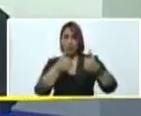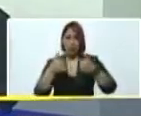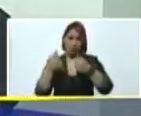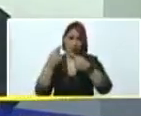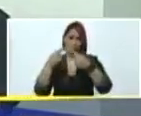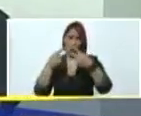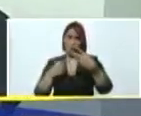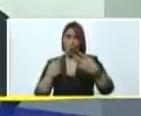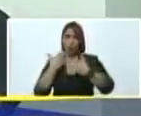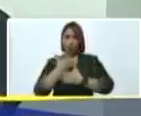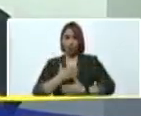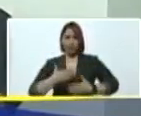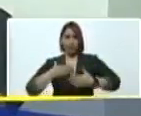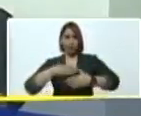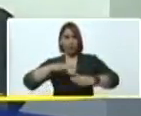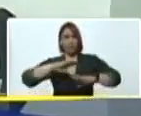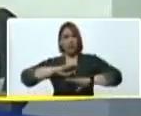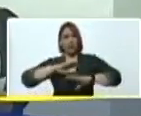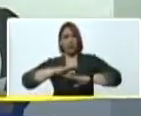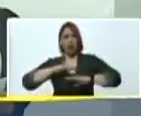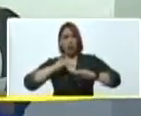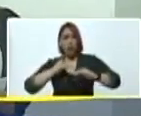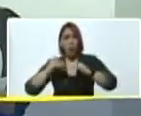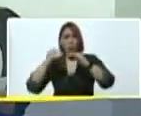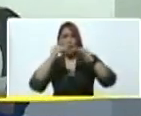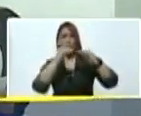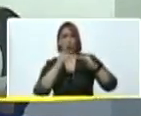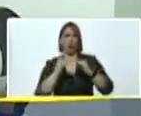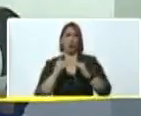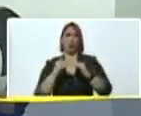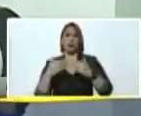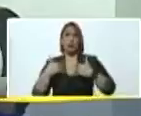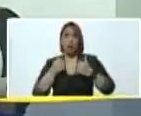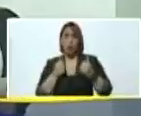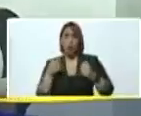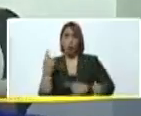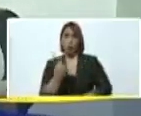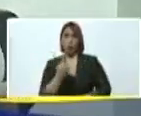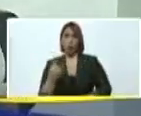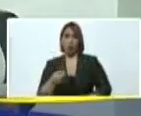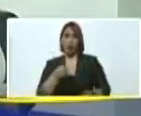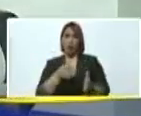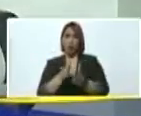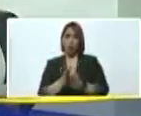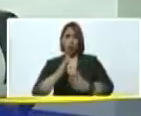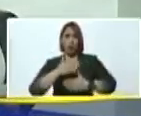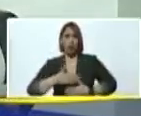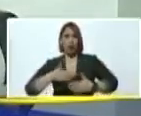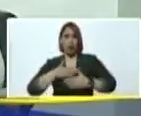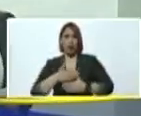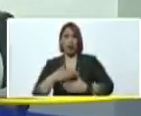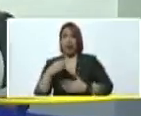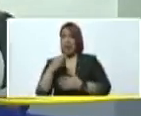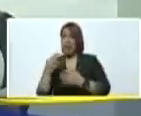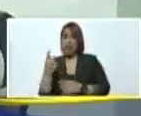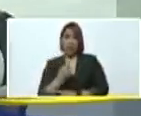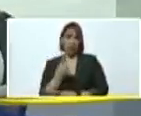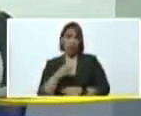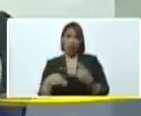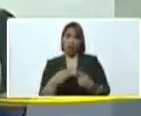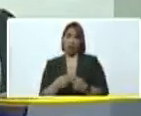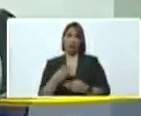por el bienestar común, por la salud pública, gratuita y de calidad. Nada de esto se hace por dinero. Nada